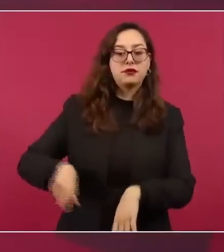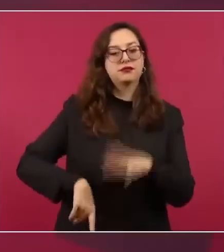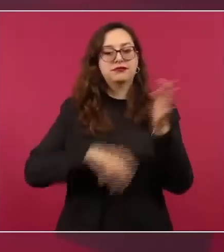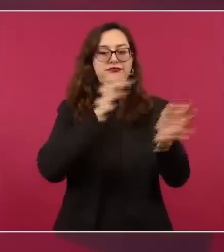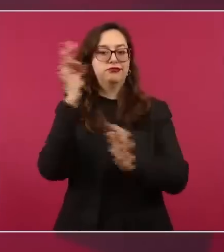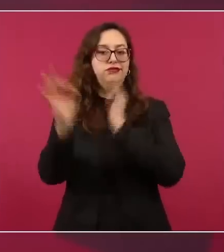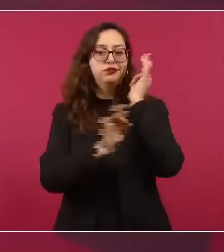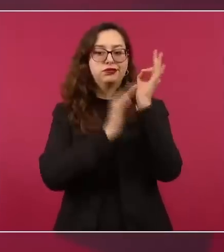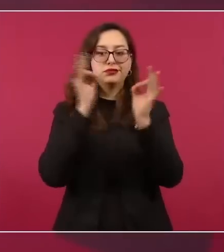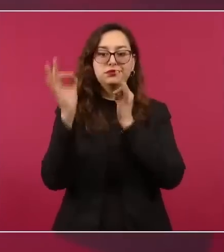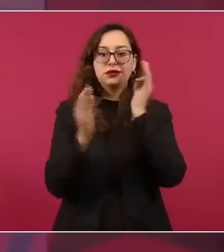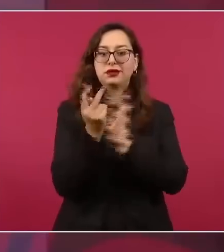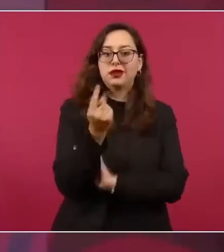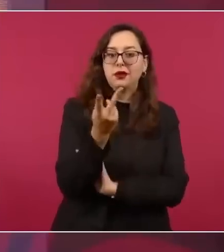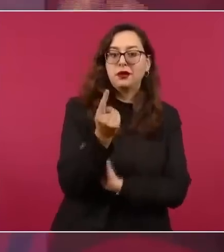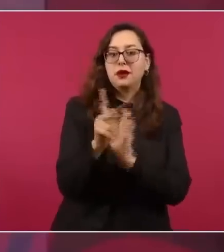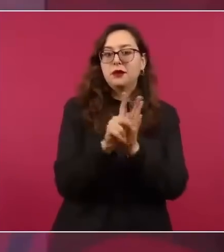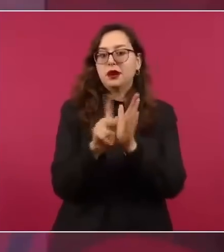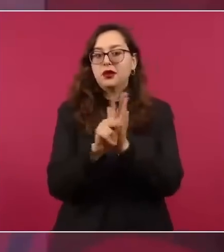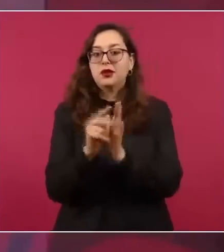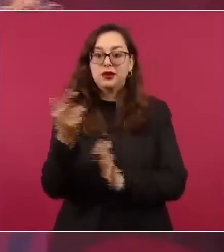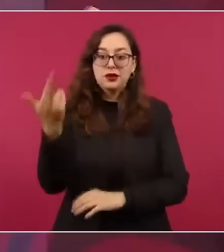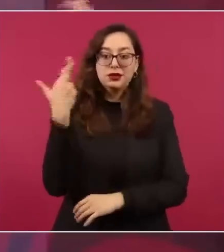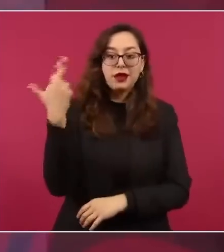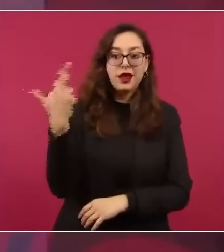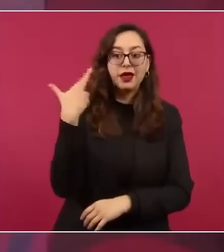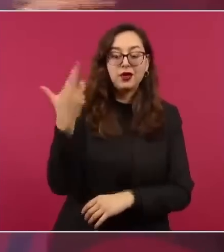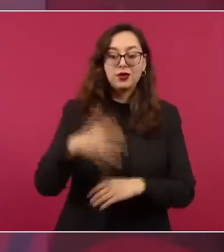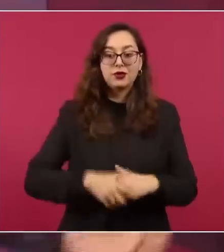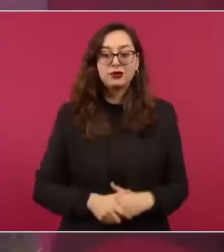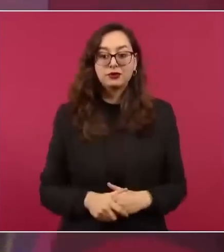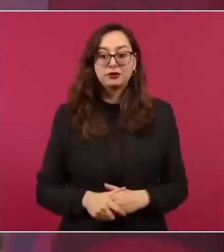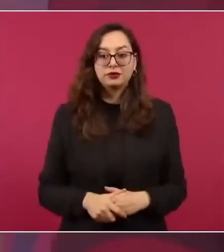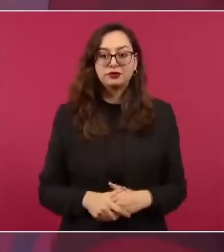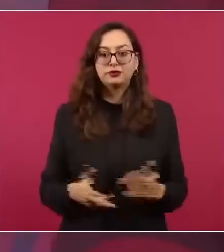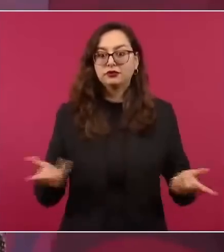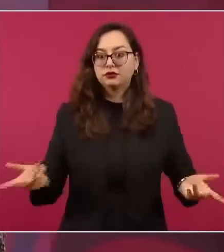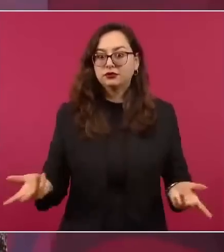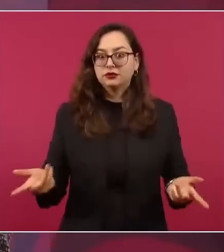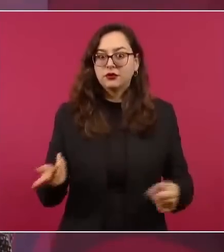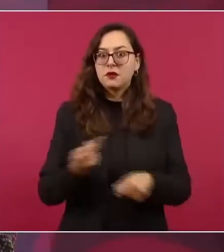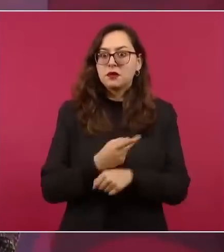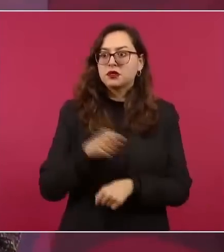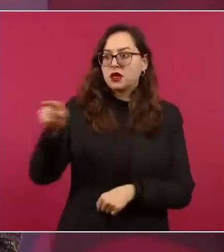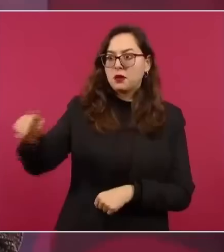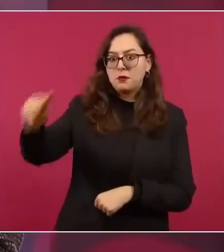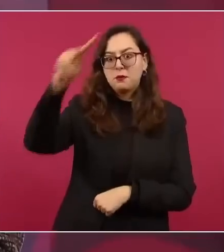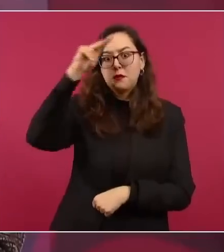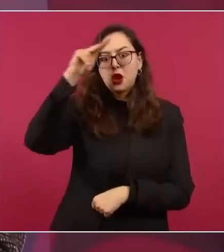que no se difunde lo que está sucediendo en Perú.